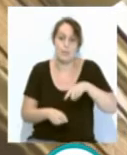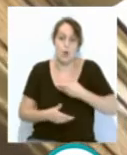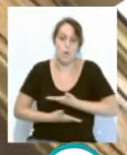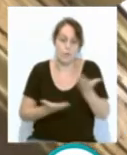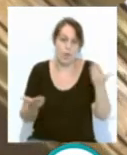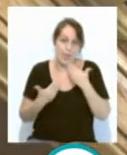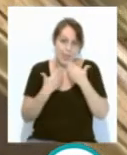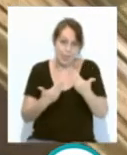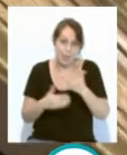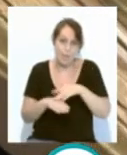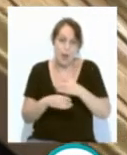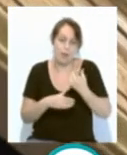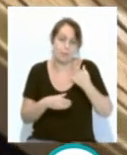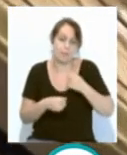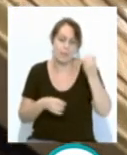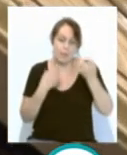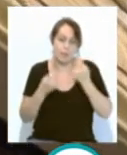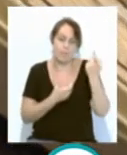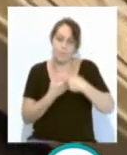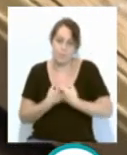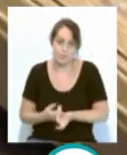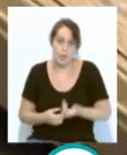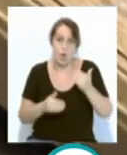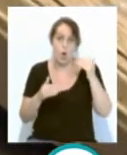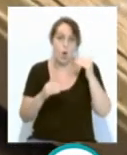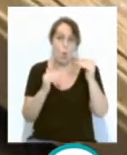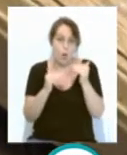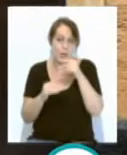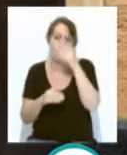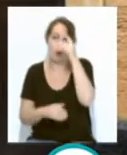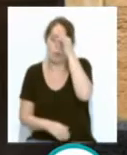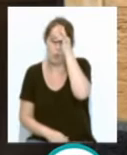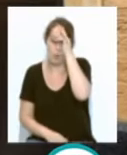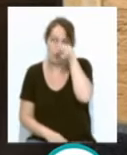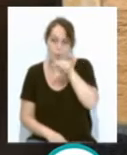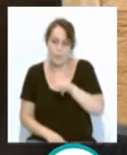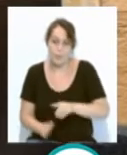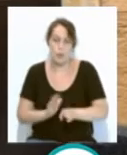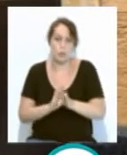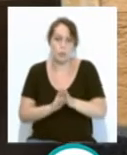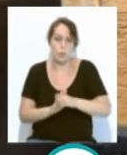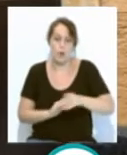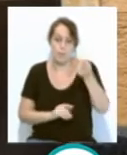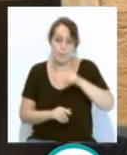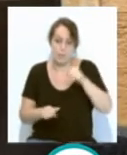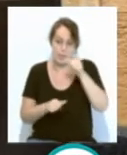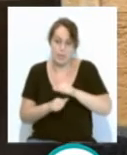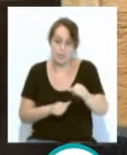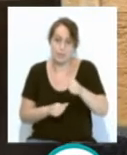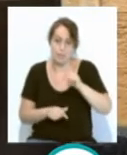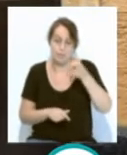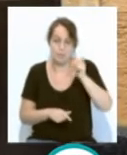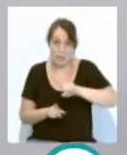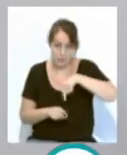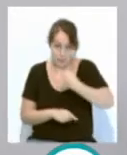participación de sus actividades que continuarán cada jueves y cada domingo a partir del próximo mes. Este mes lo